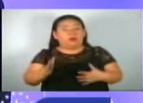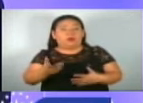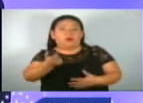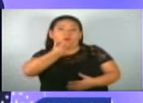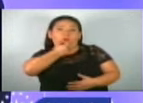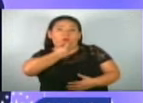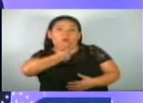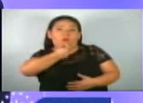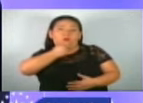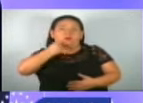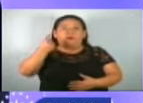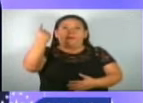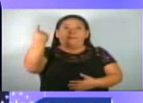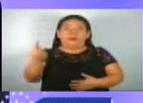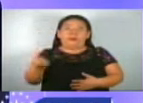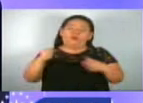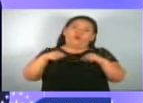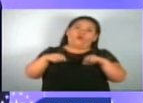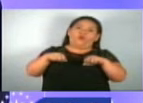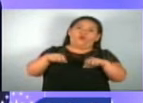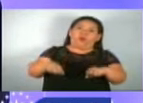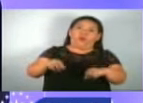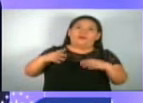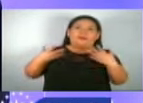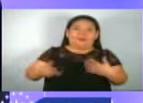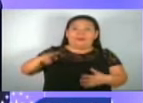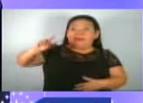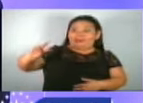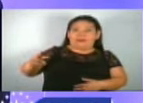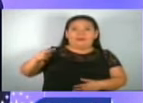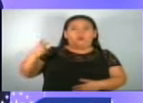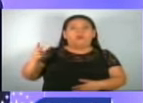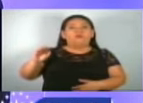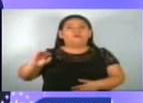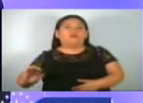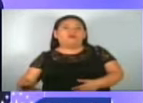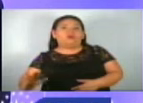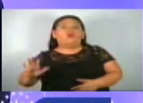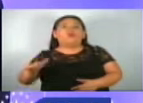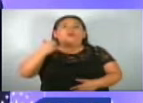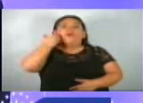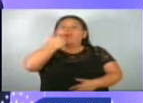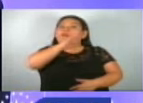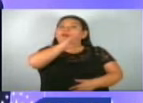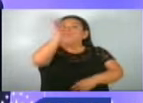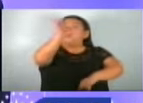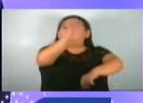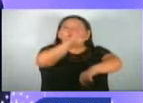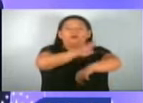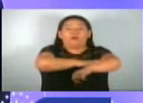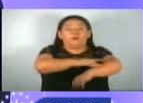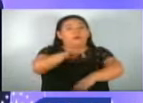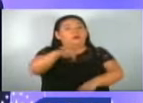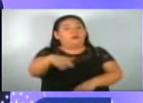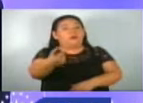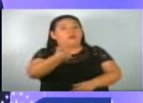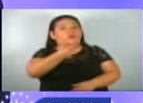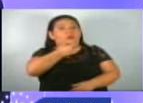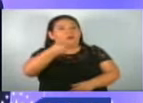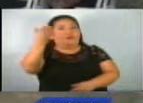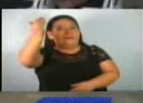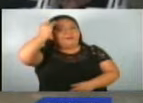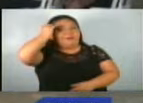de una segunda persona fallecida o menor de edad a causa del dengue virus en el territorio. Es un dato muy importante tener en